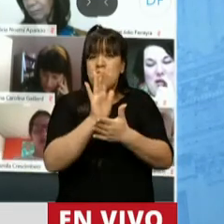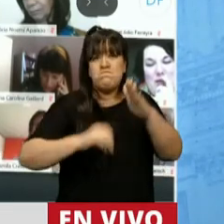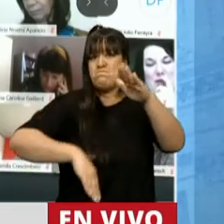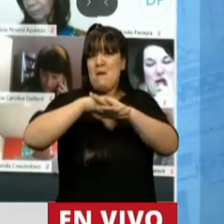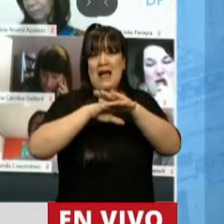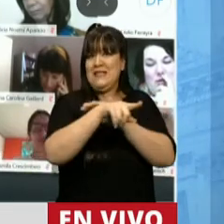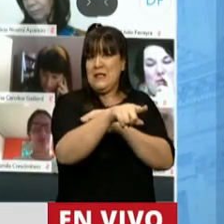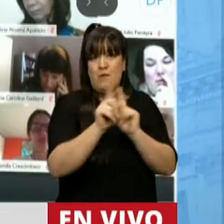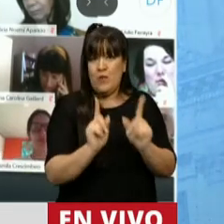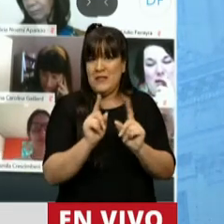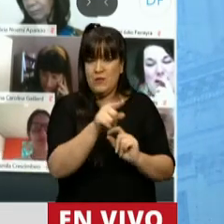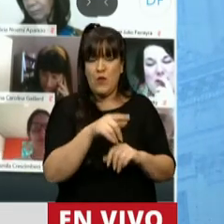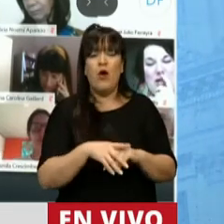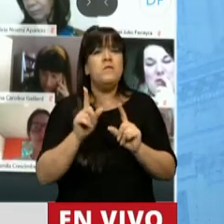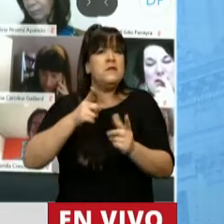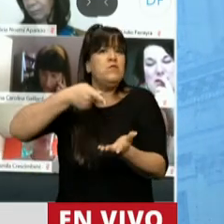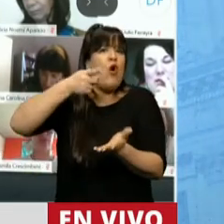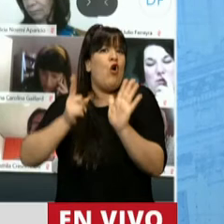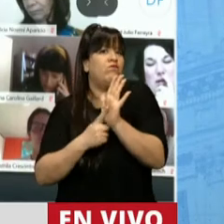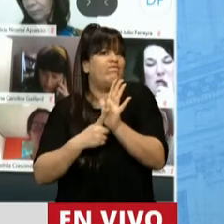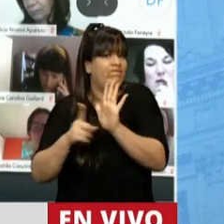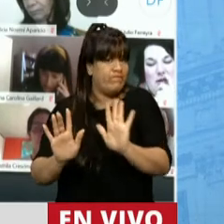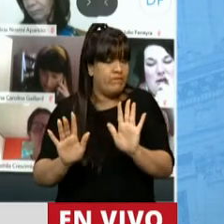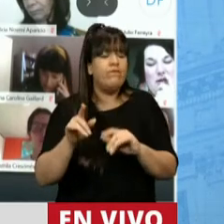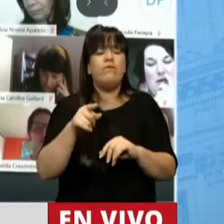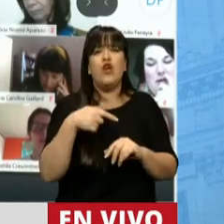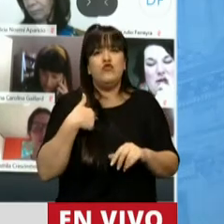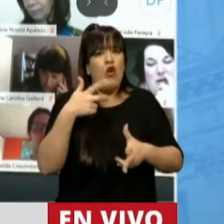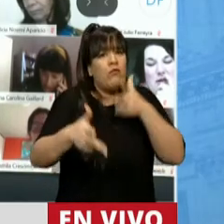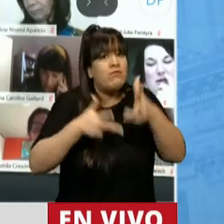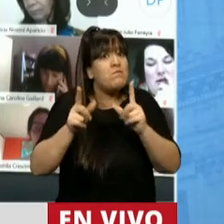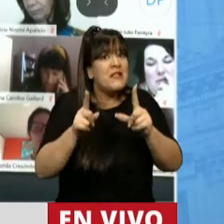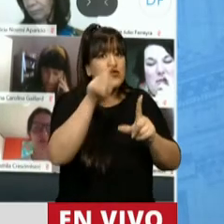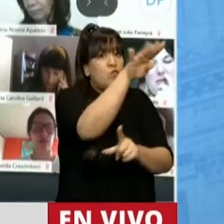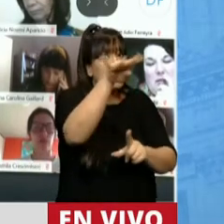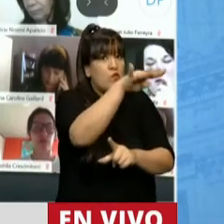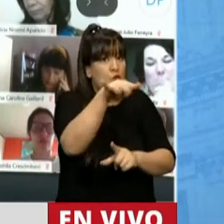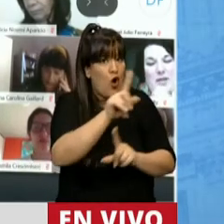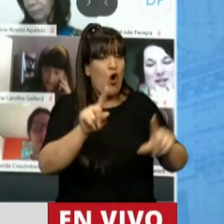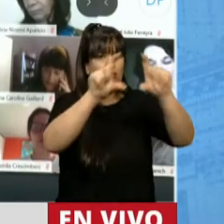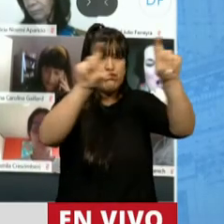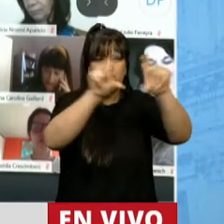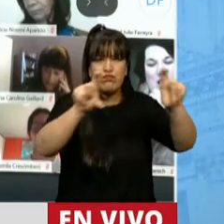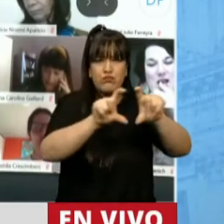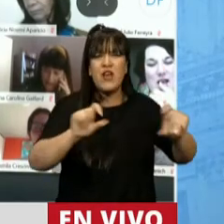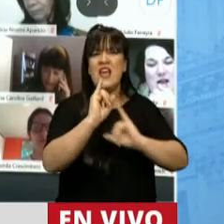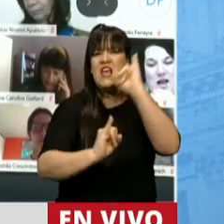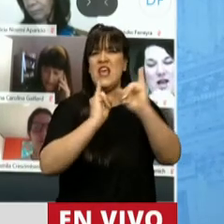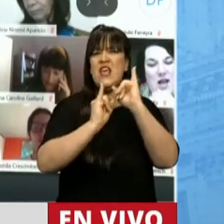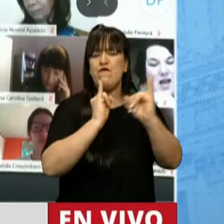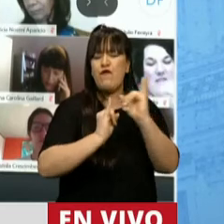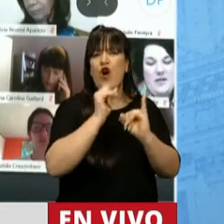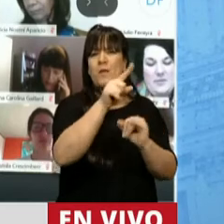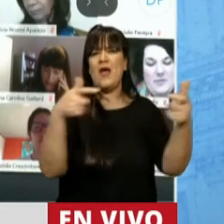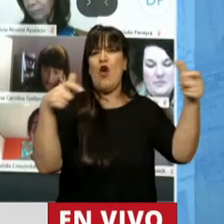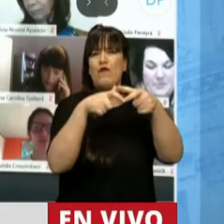remitirse por este concepto de acuerdo a la normativa vigente. Estoy citando textualmente párrafos del informe de la Oficina de